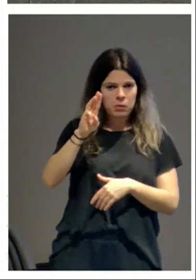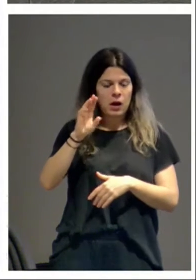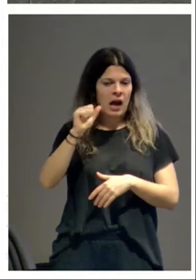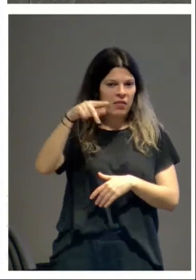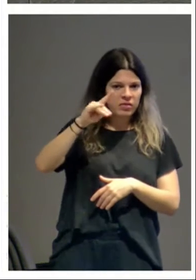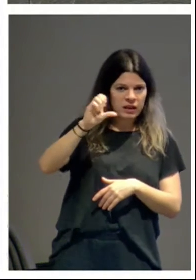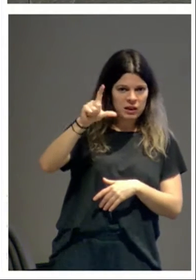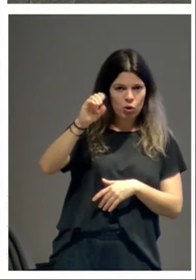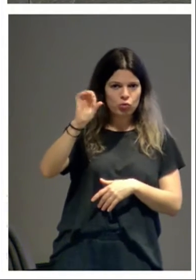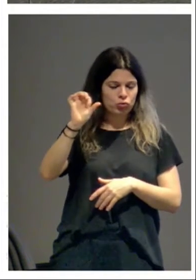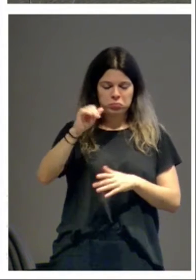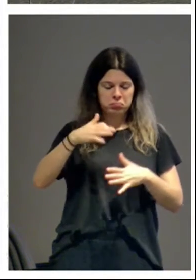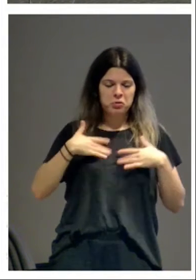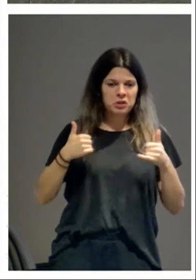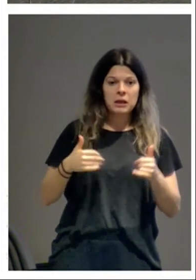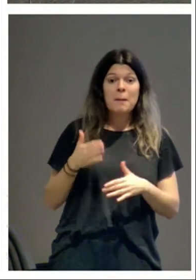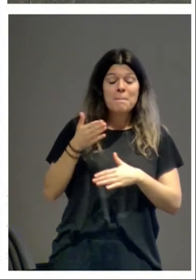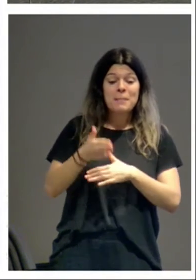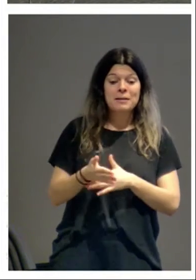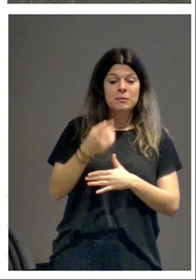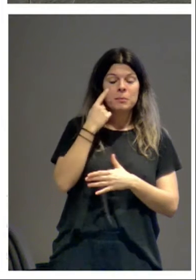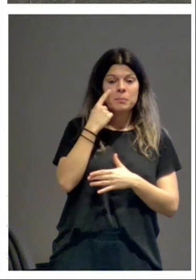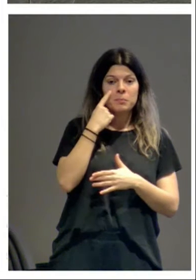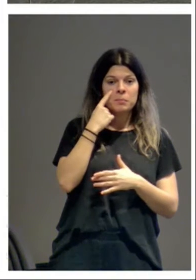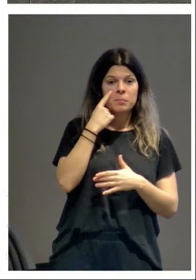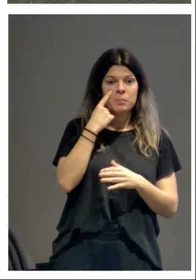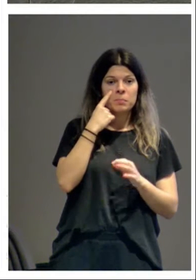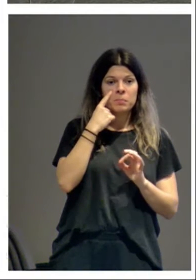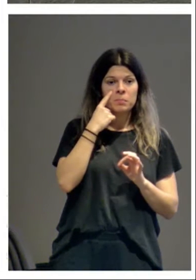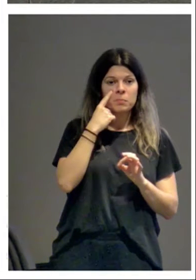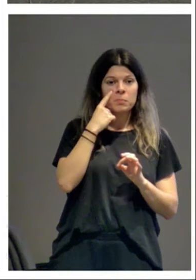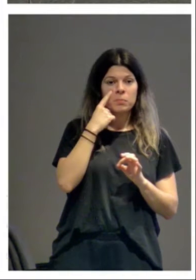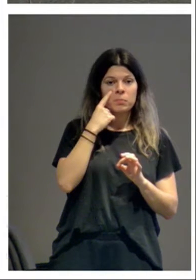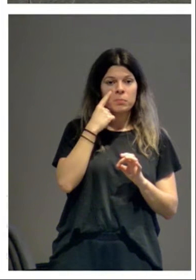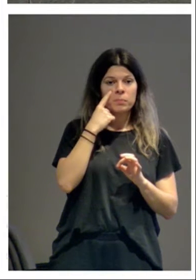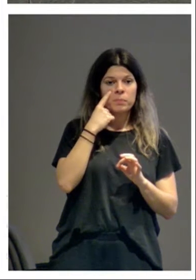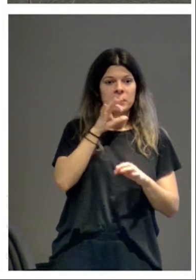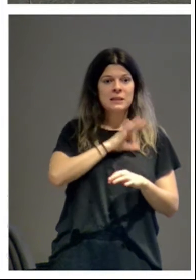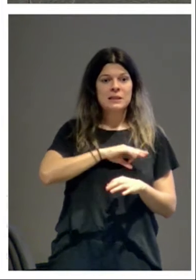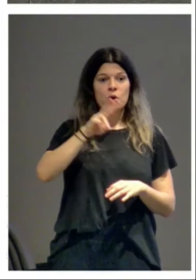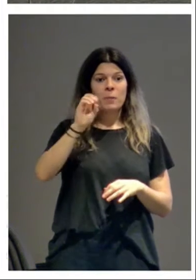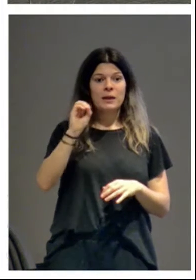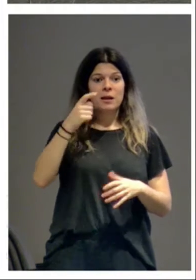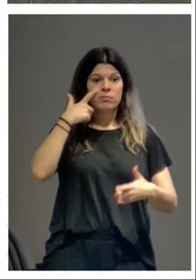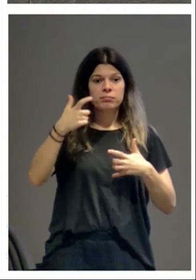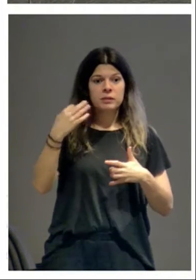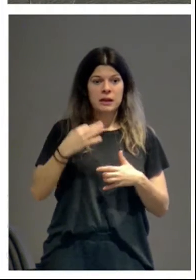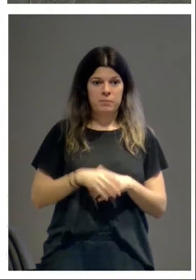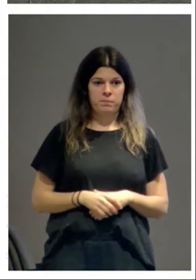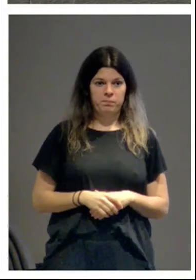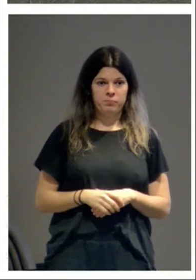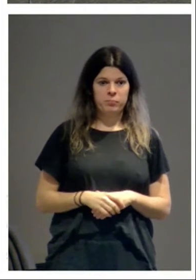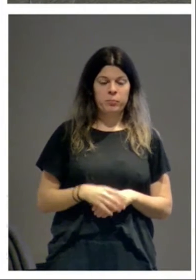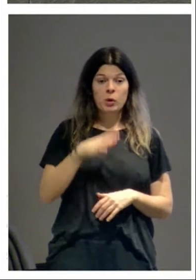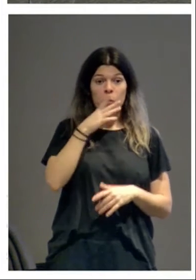Andelos o donde sea. Van a ver ustedes lo que se ha sacado a la vista en el siglo XX. No estamos viendo